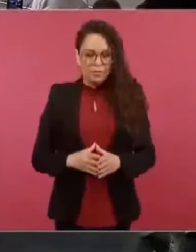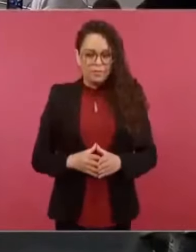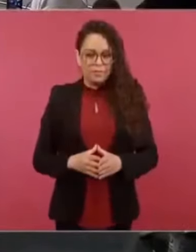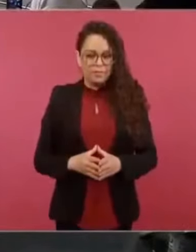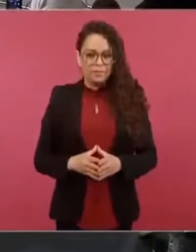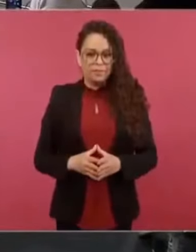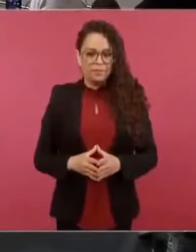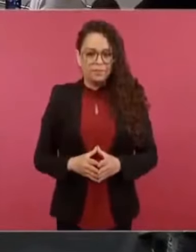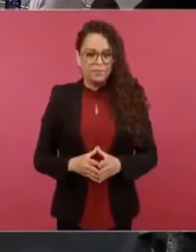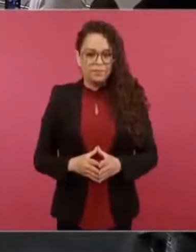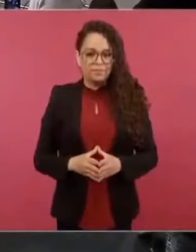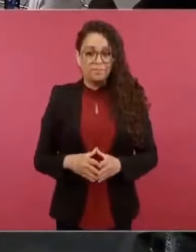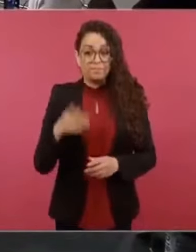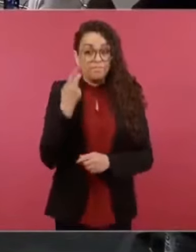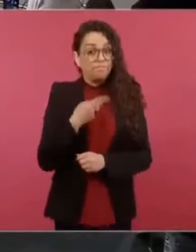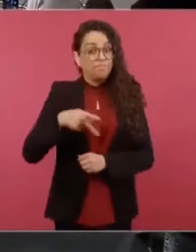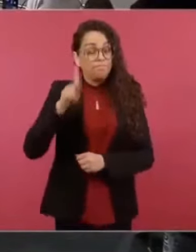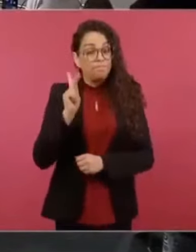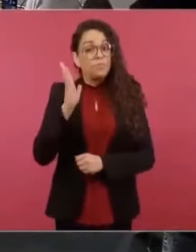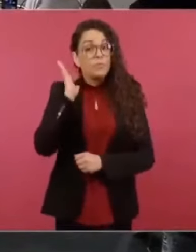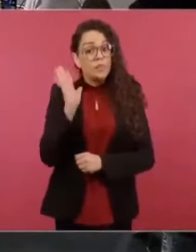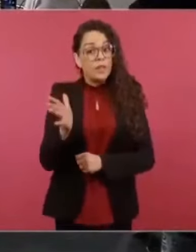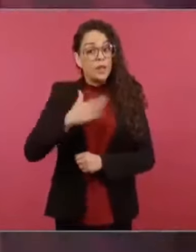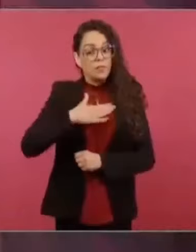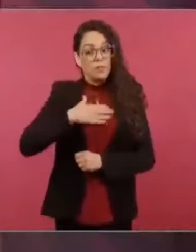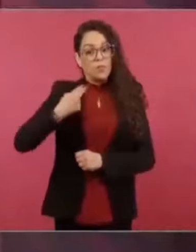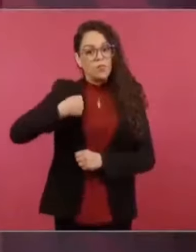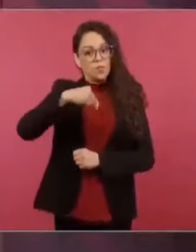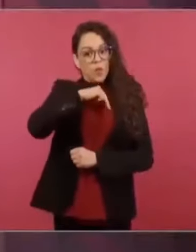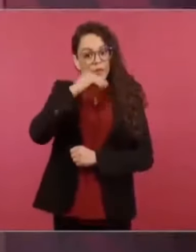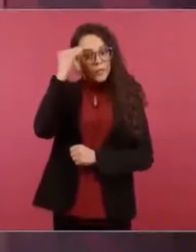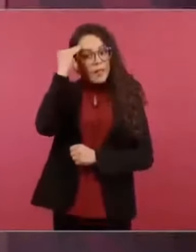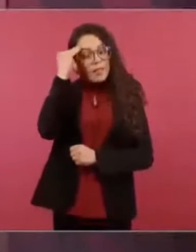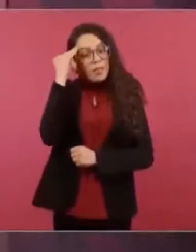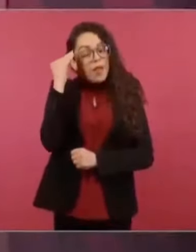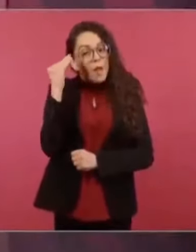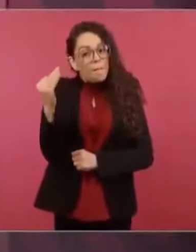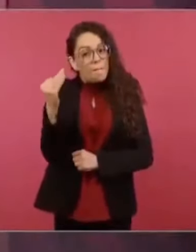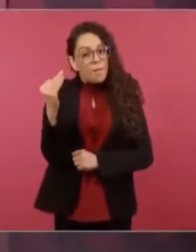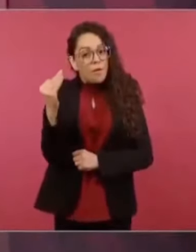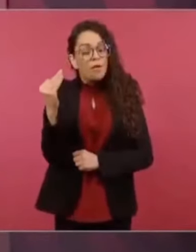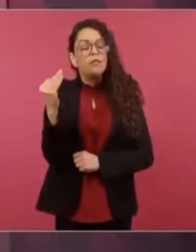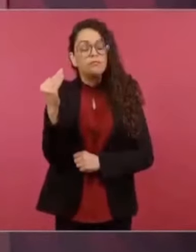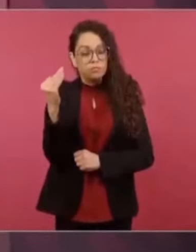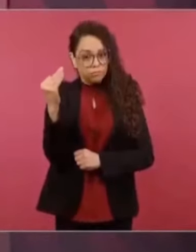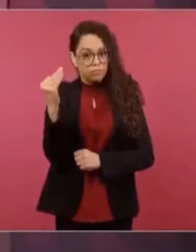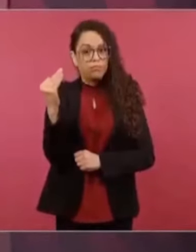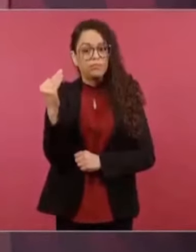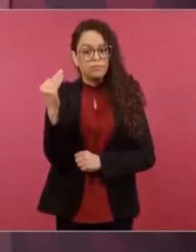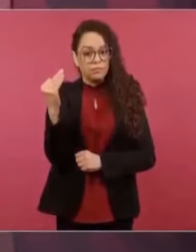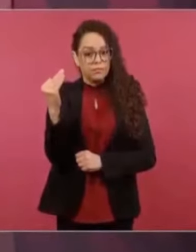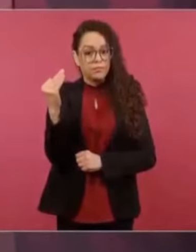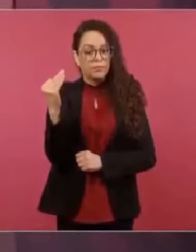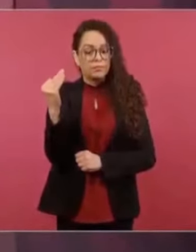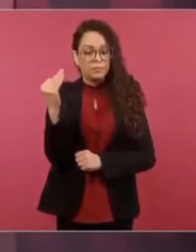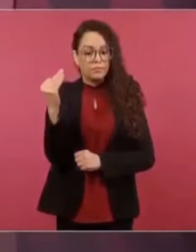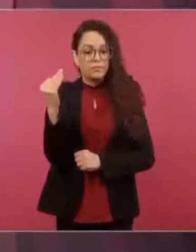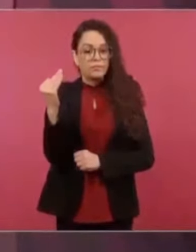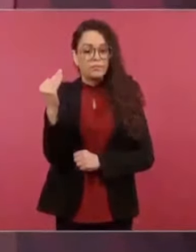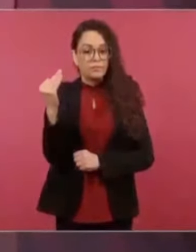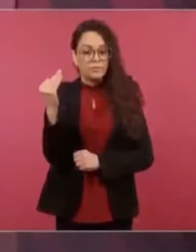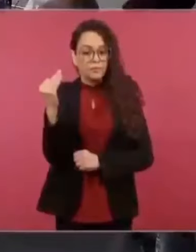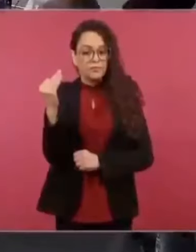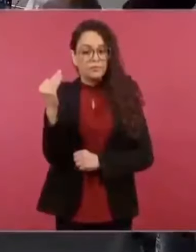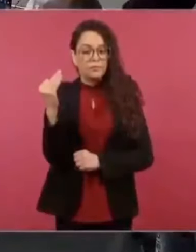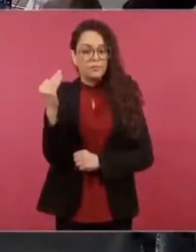época nuestra, ya no son las